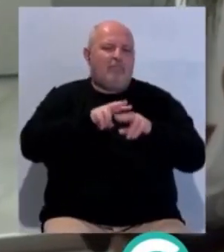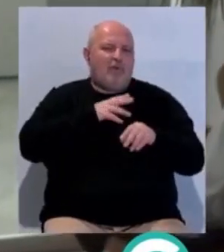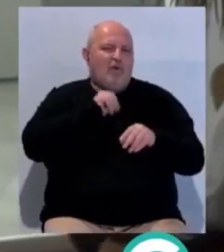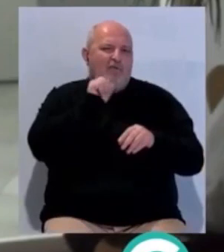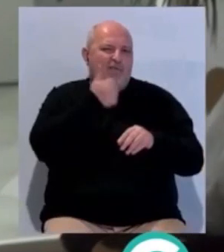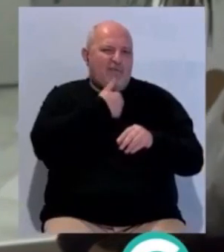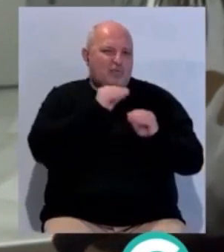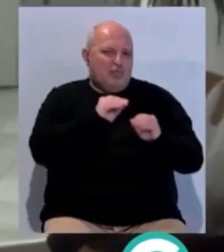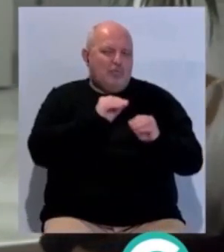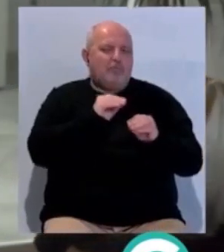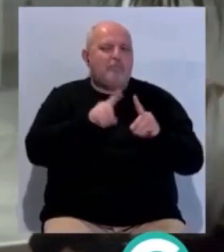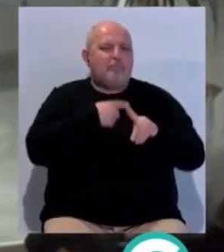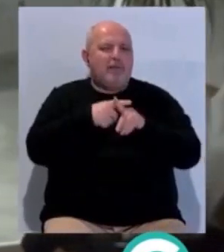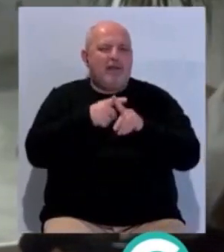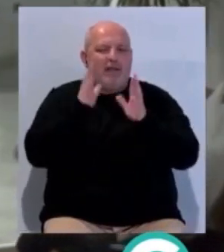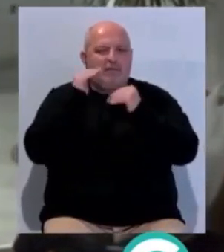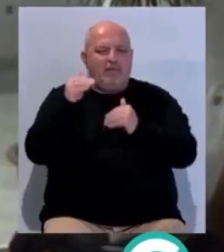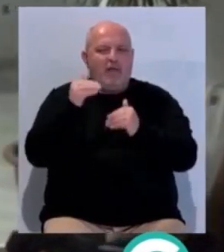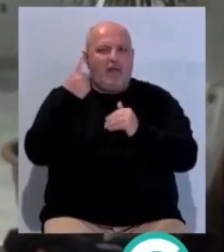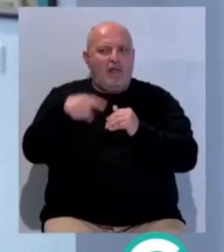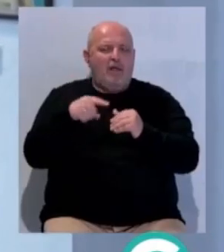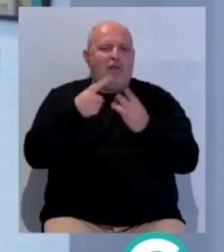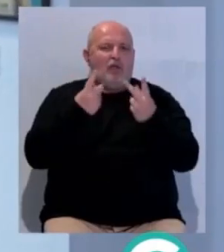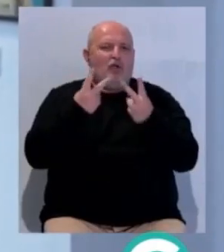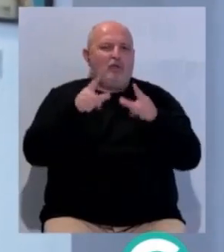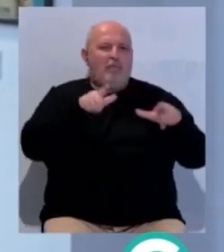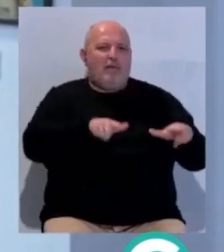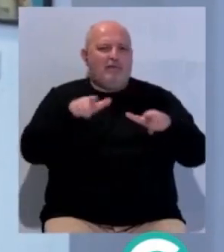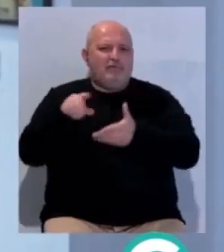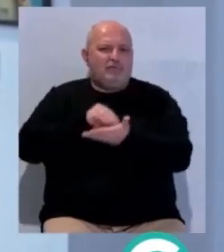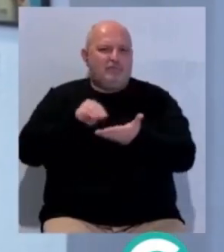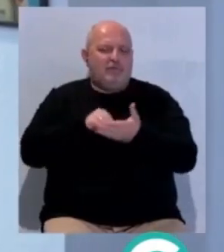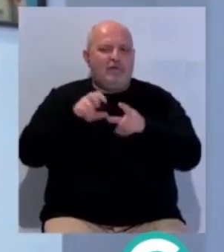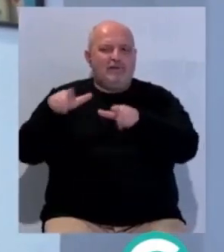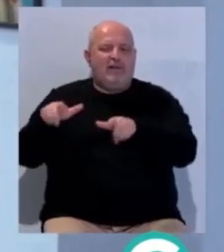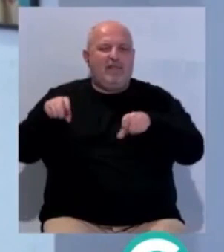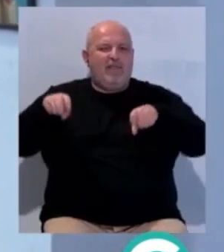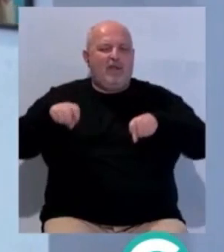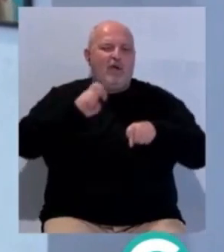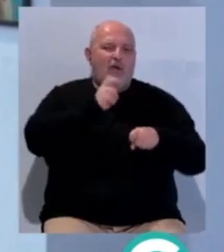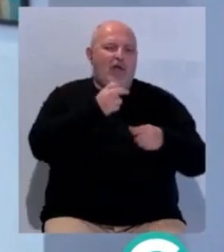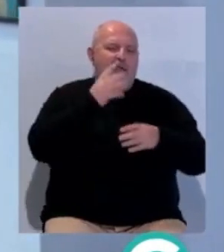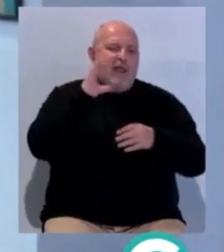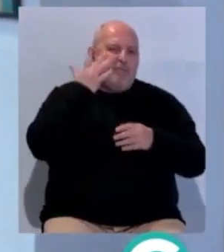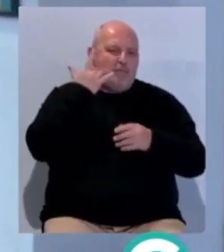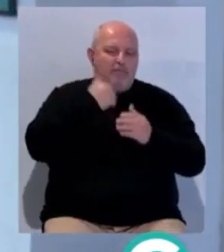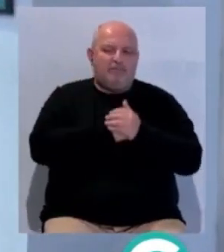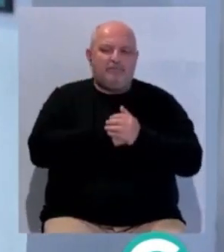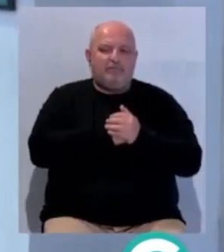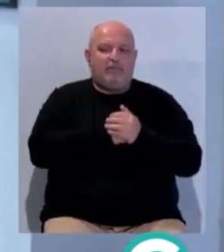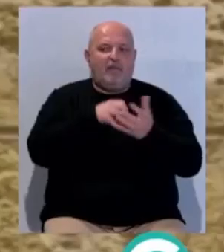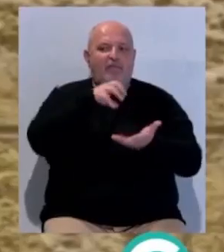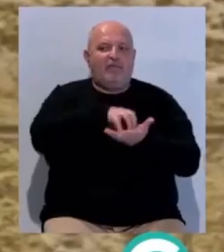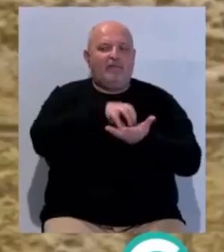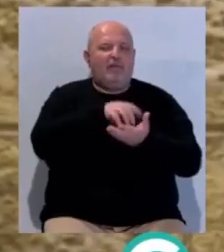confidencialidad, así como una zona de atención que contará con dos despachos. También habrá una sala de descanso y un aseo. Estos centros